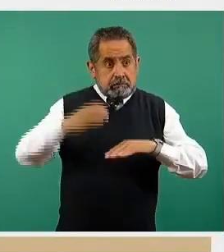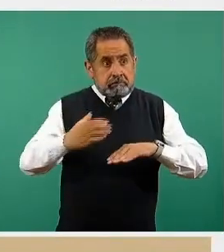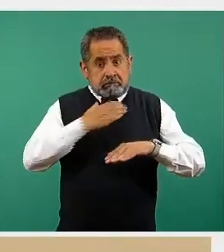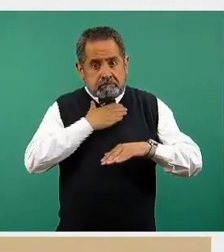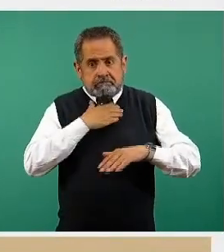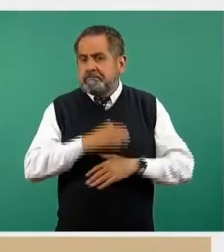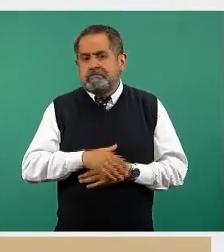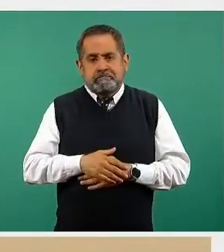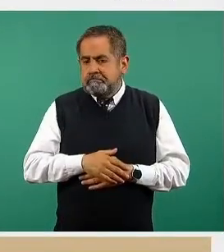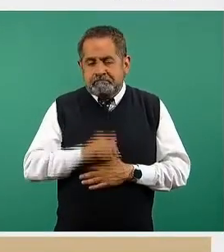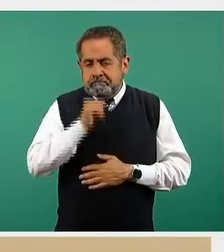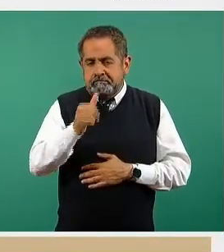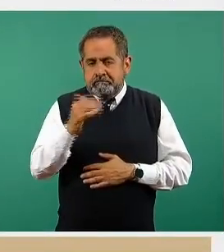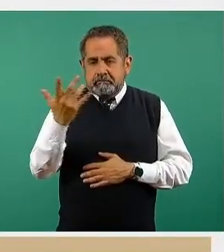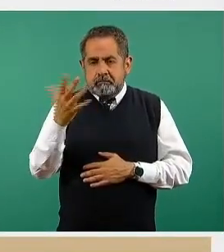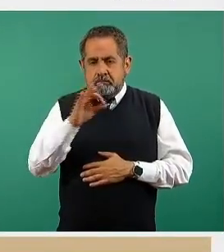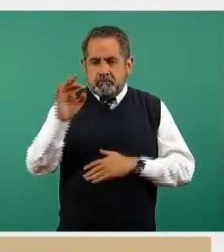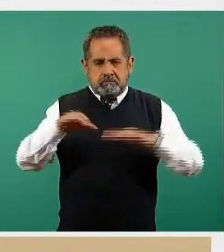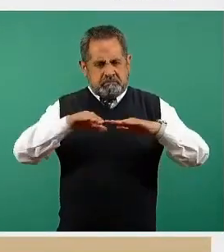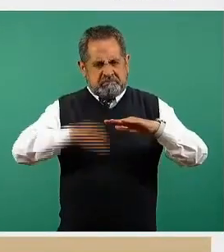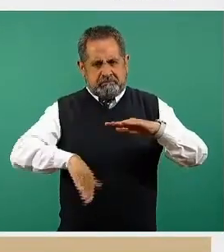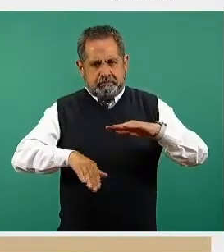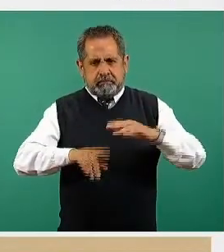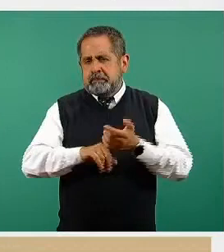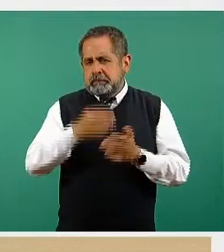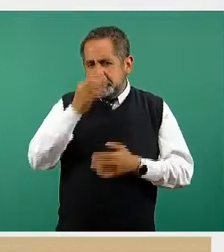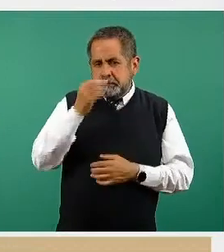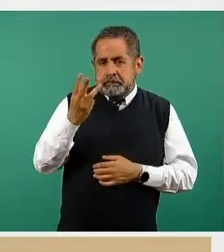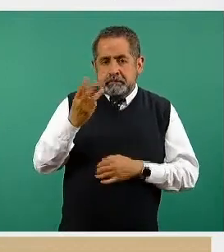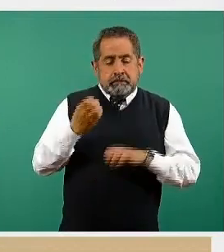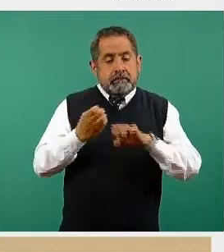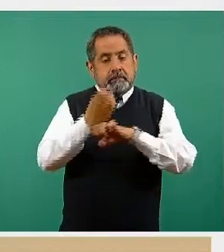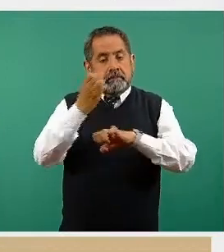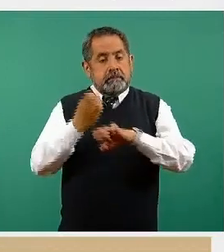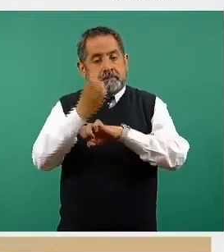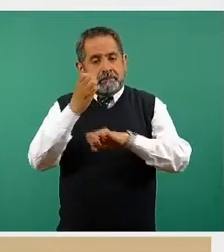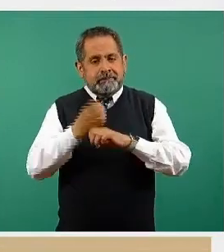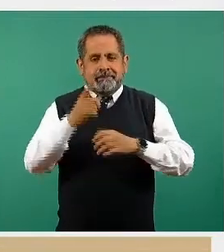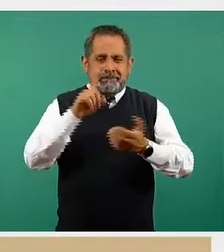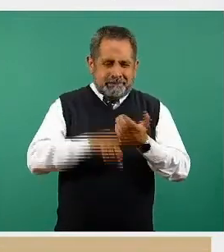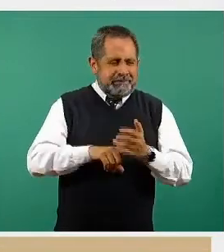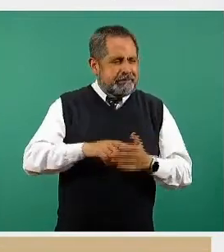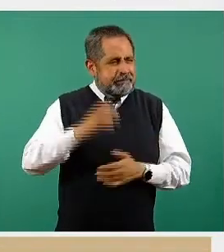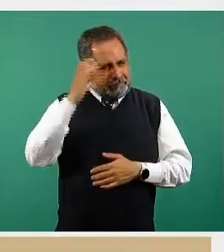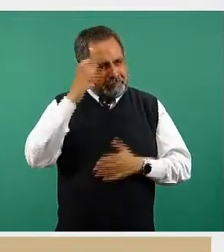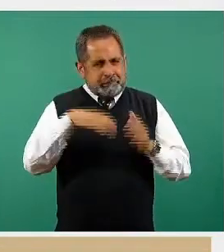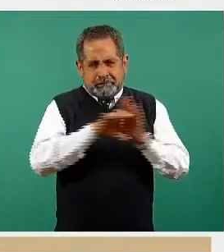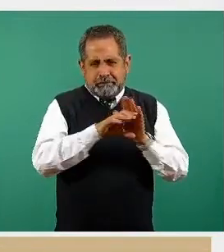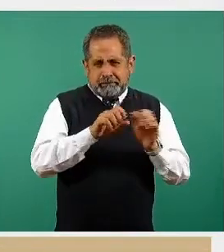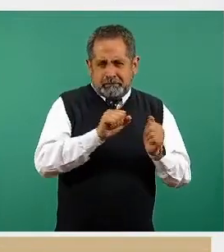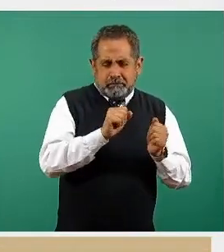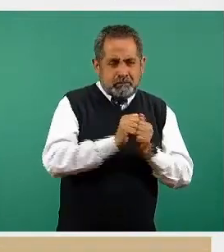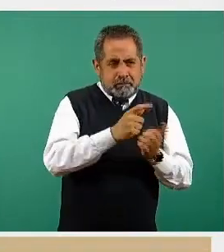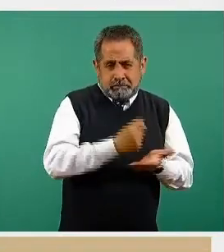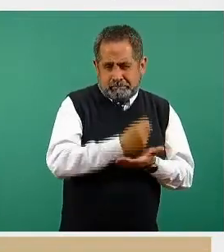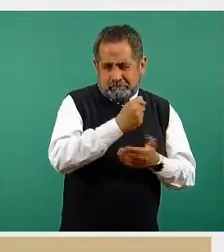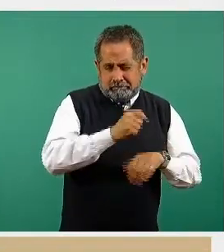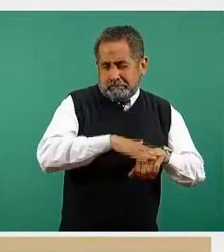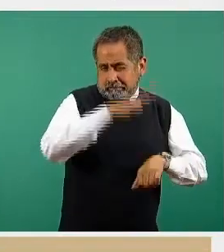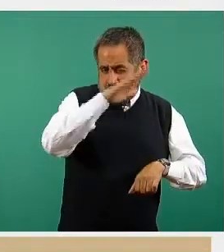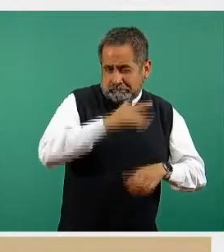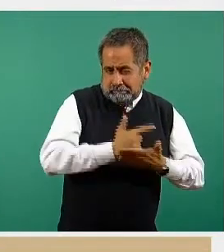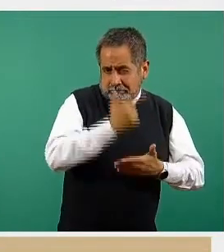camas ocupadas y solamente tres entidades para efecto de las camas generales tienen una ocupación